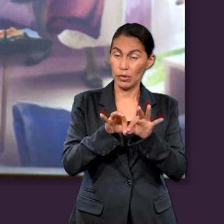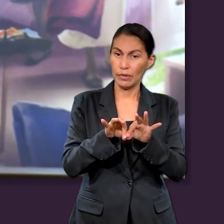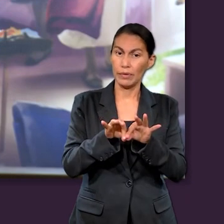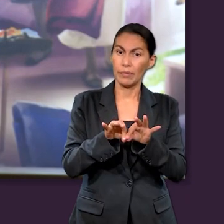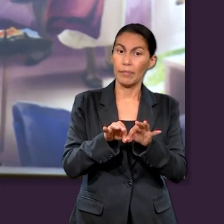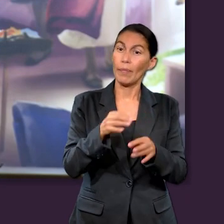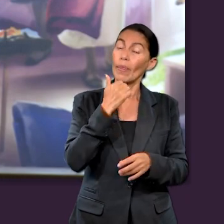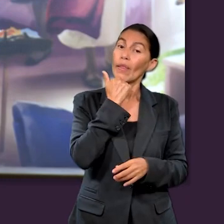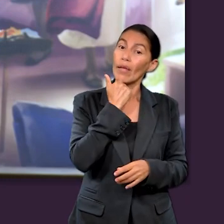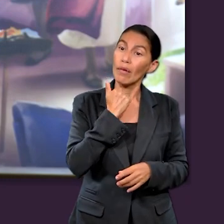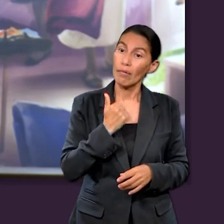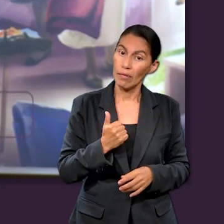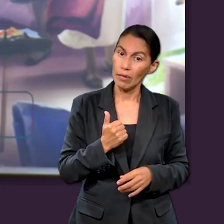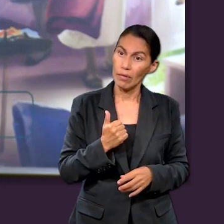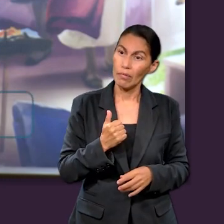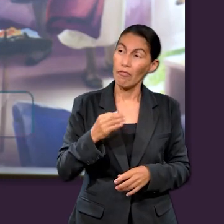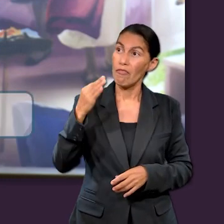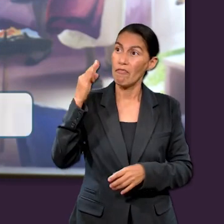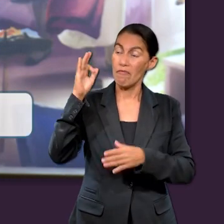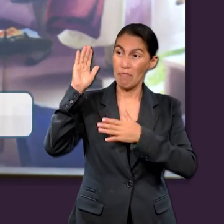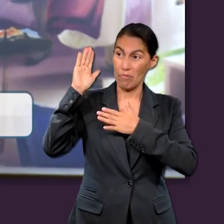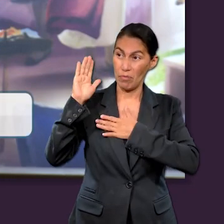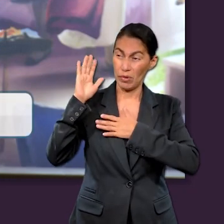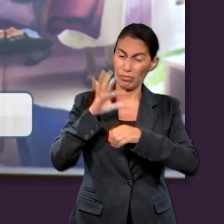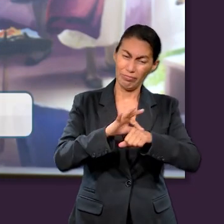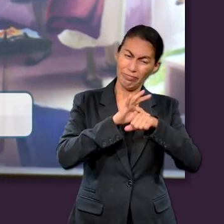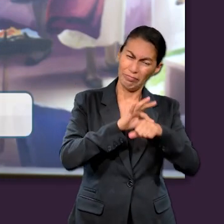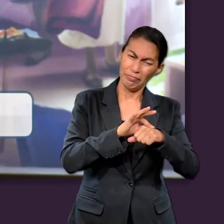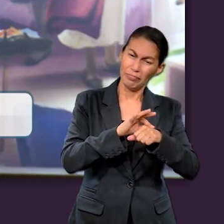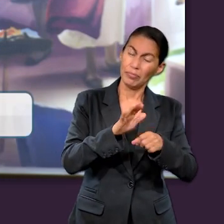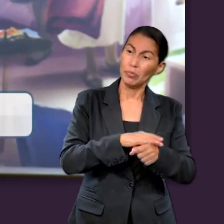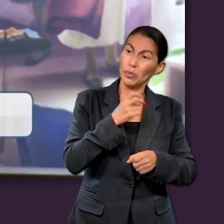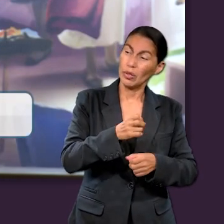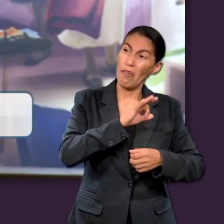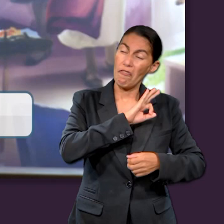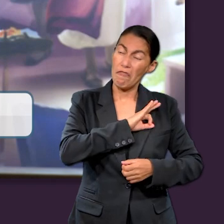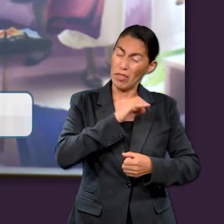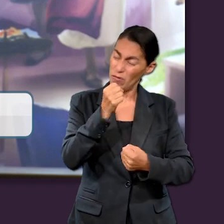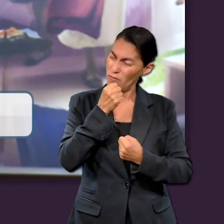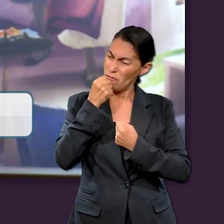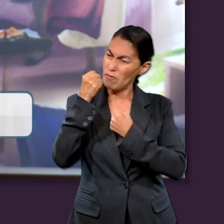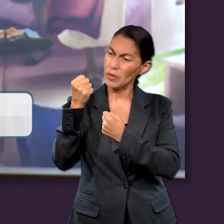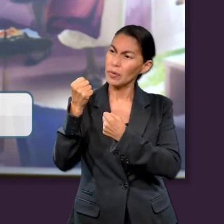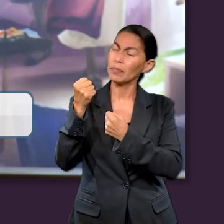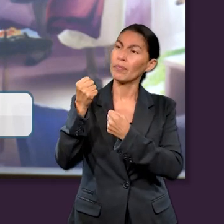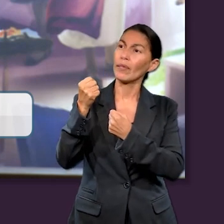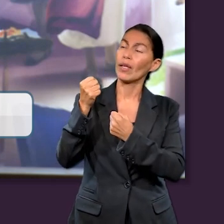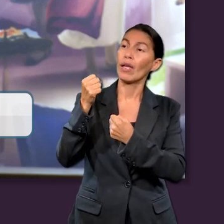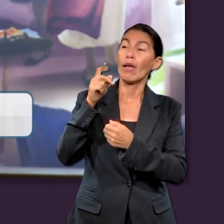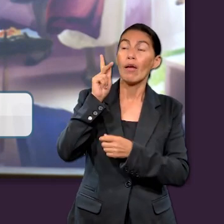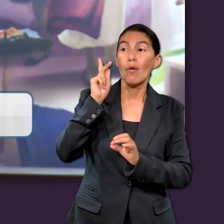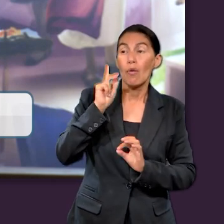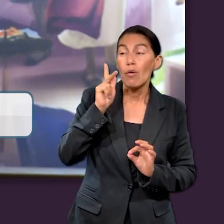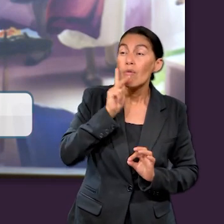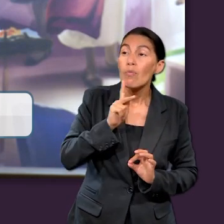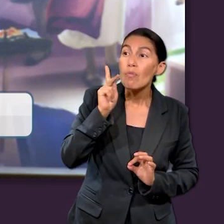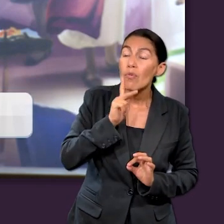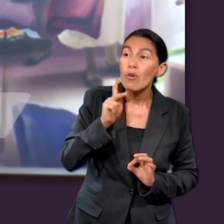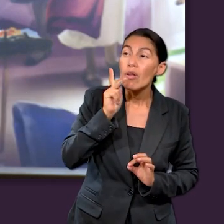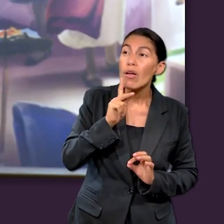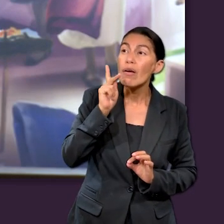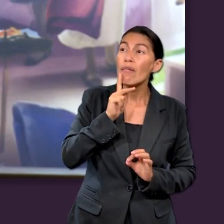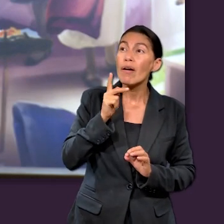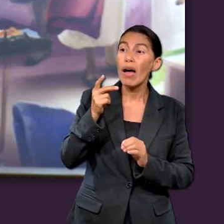importante porque nos dice. Por la fe Abraham, cuando fue probado, ofreció a Isaac y el que había recibido las